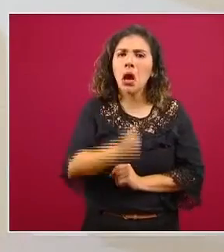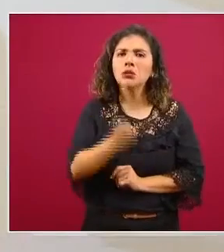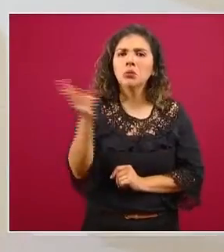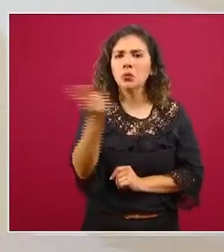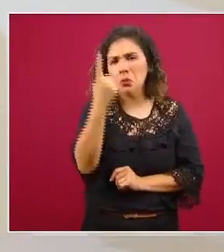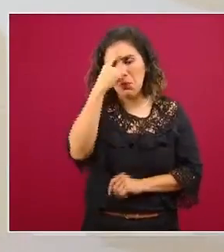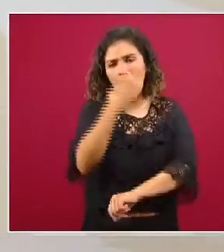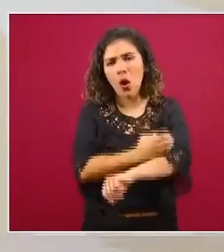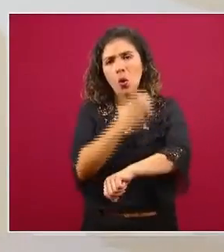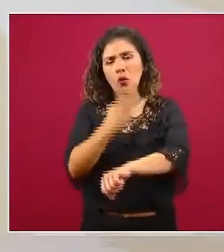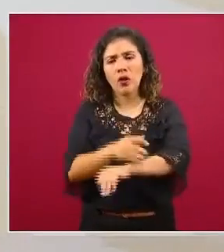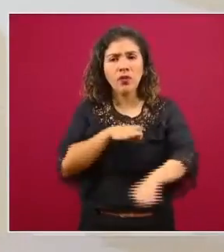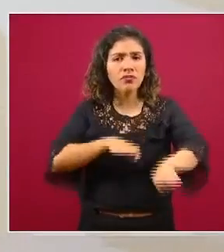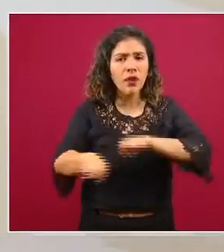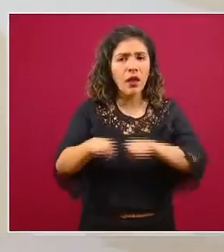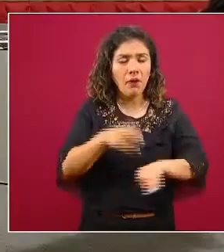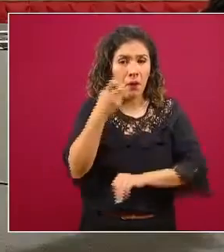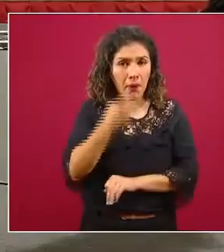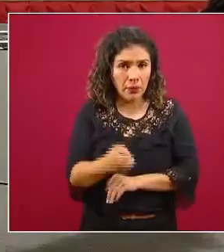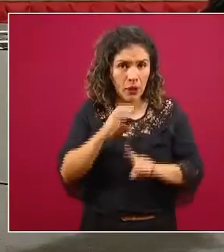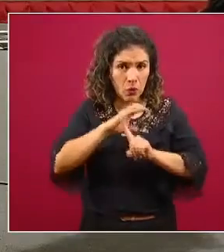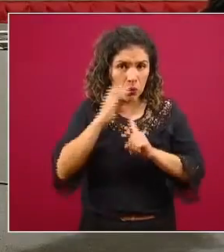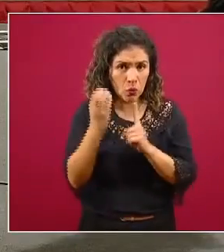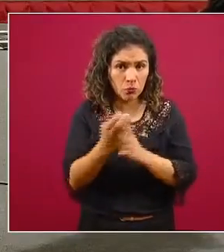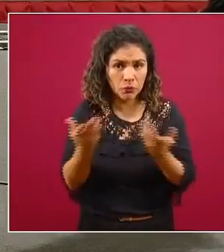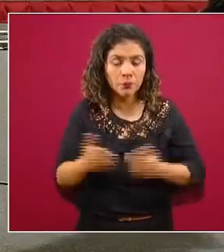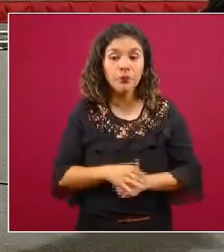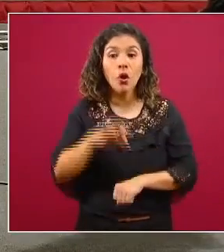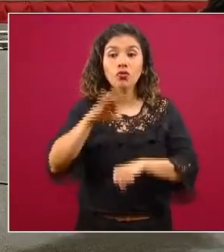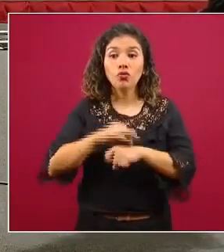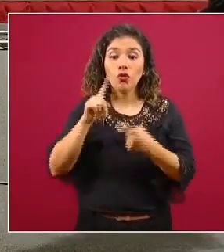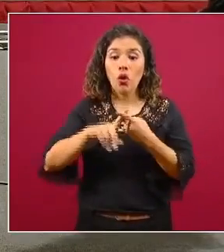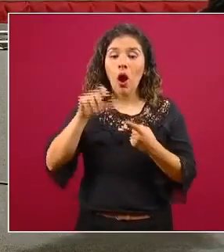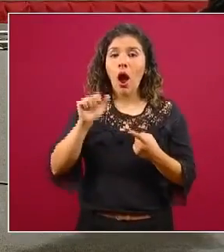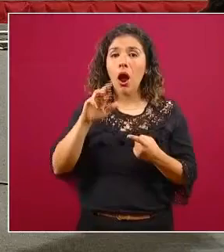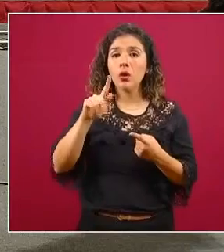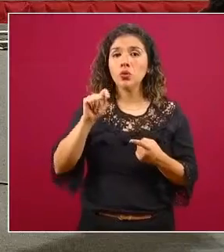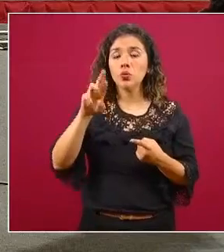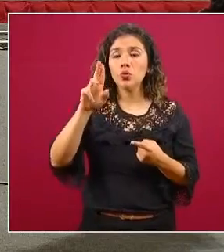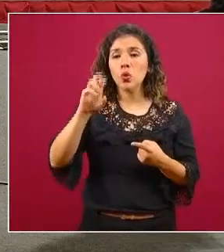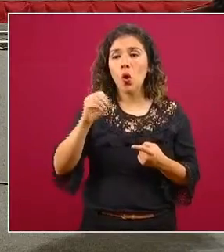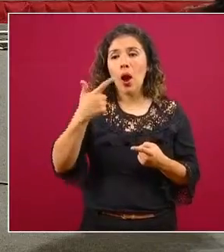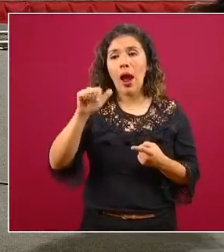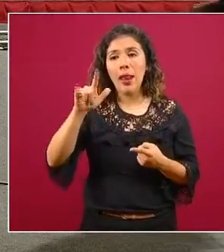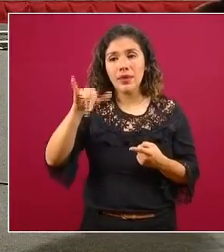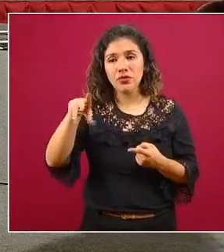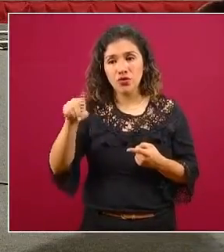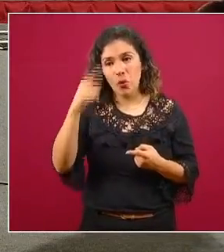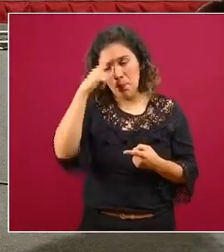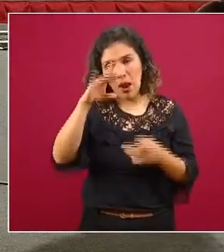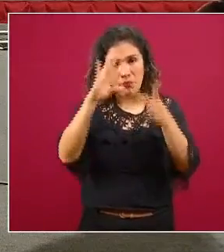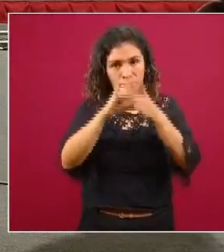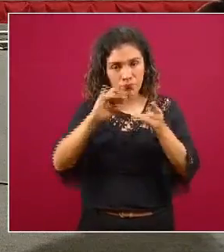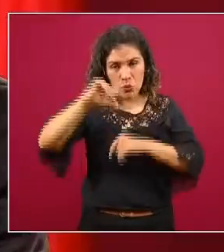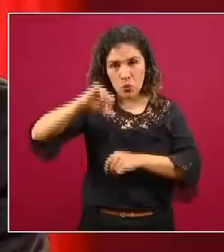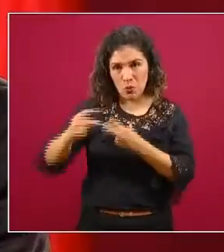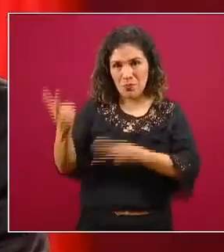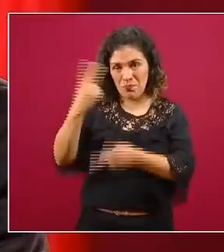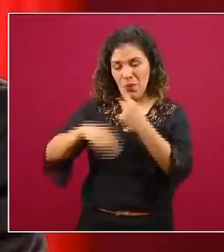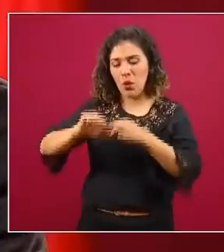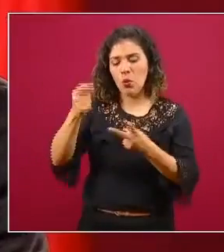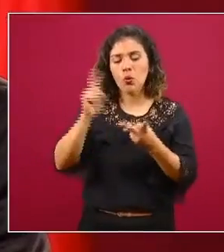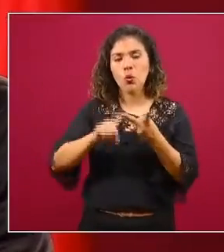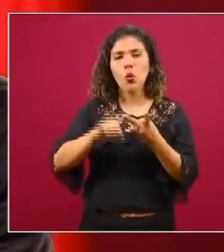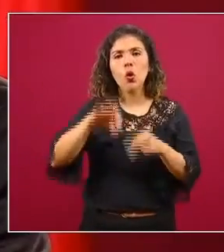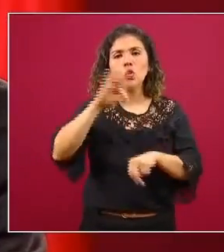coordinar los trabajos de esta comisión el doctor Arturo Galindo que nos acompaña y presentará los datos de la comisión y